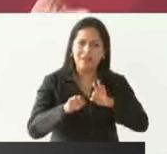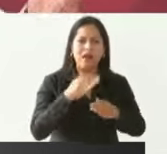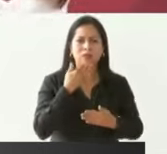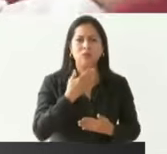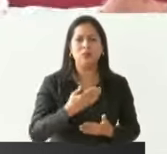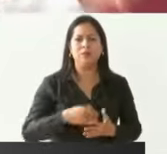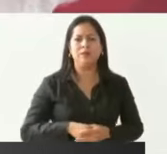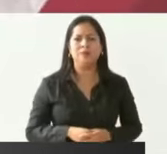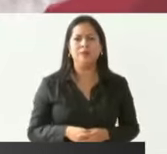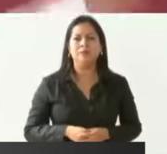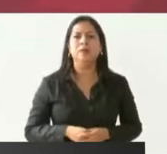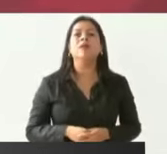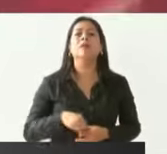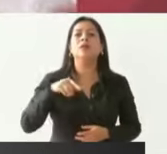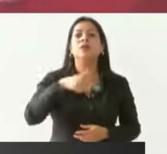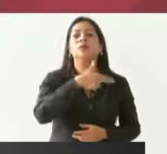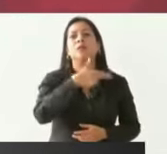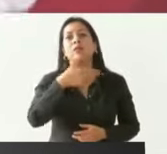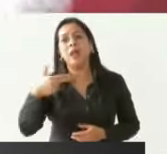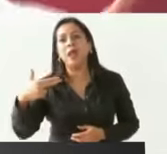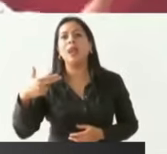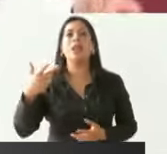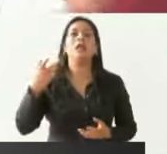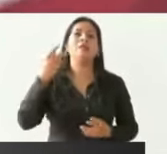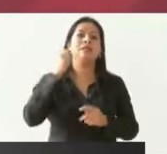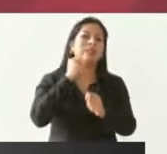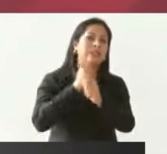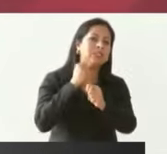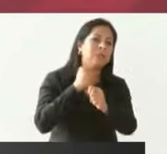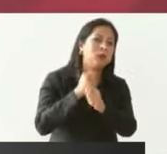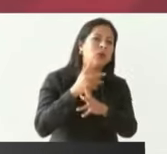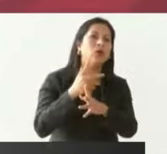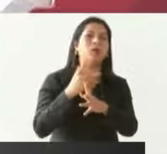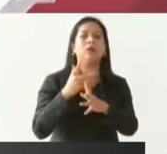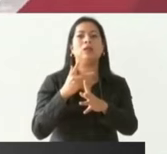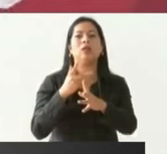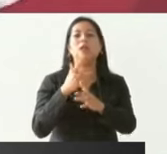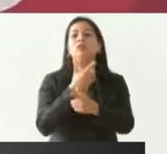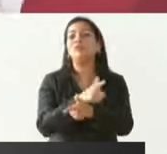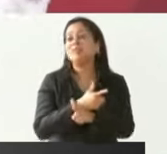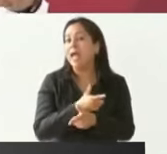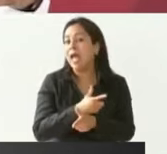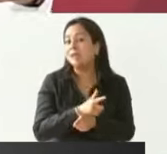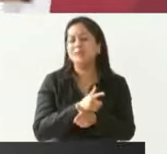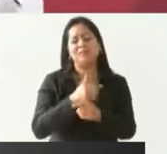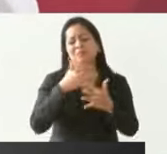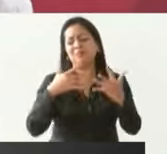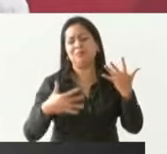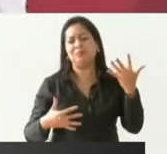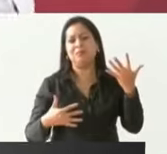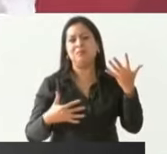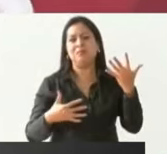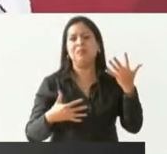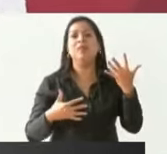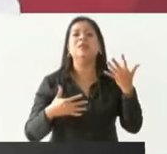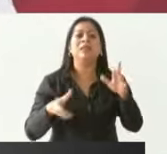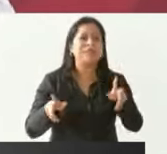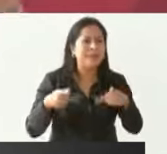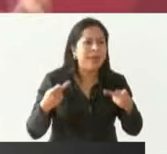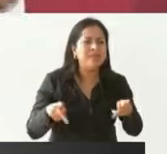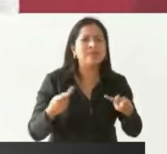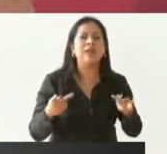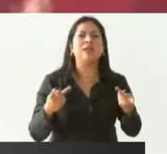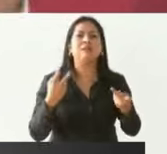en los hoteles el transporte los taxistas en fin el comercio